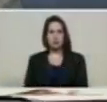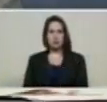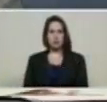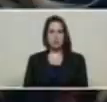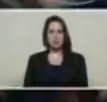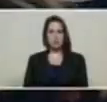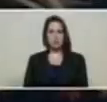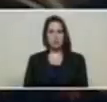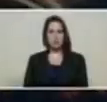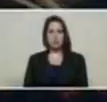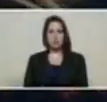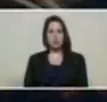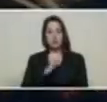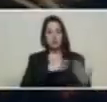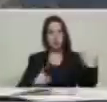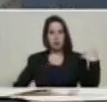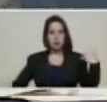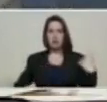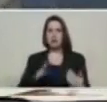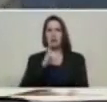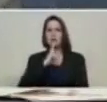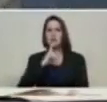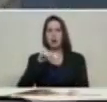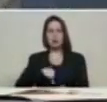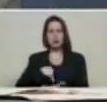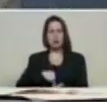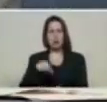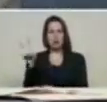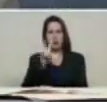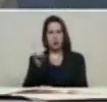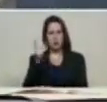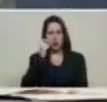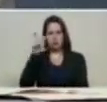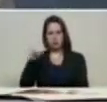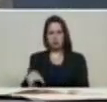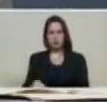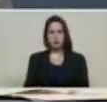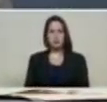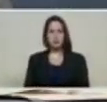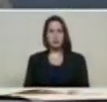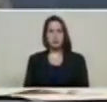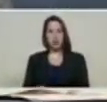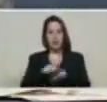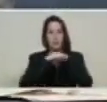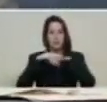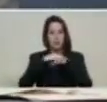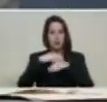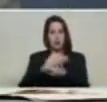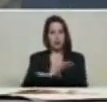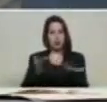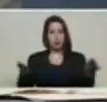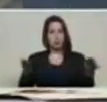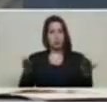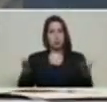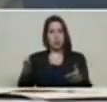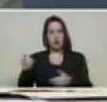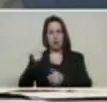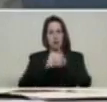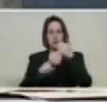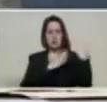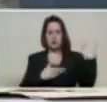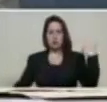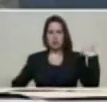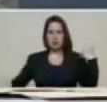presidente del Banco Central de Venezuela, doctor Calixto Ortega. Ministros, vicepresidentes sectoriales,